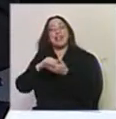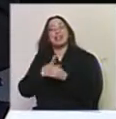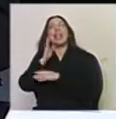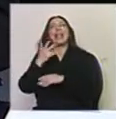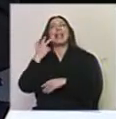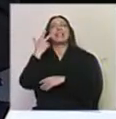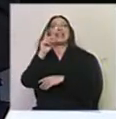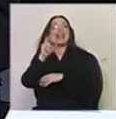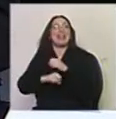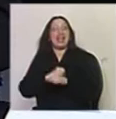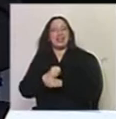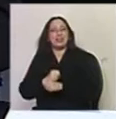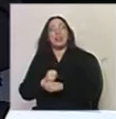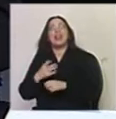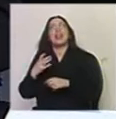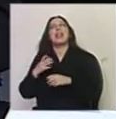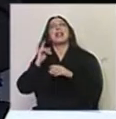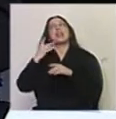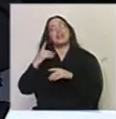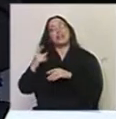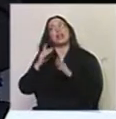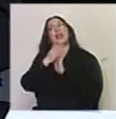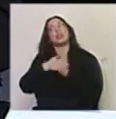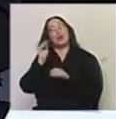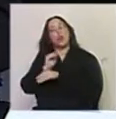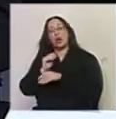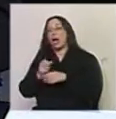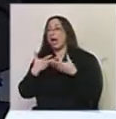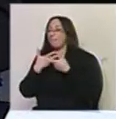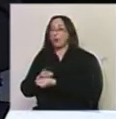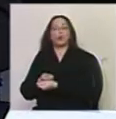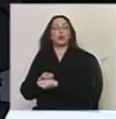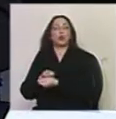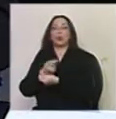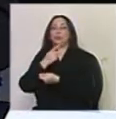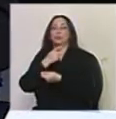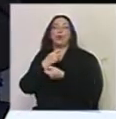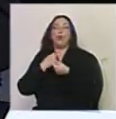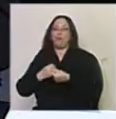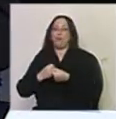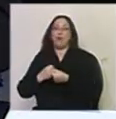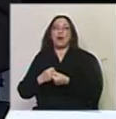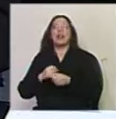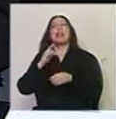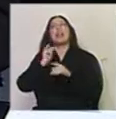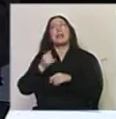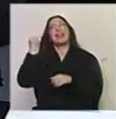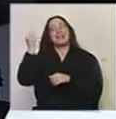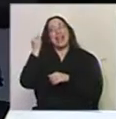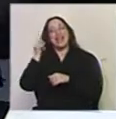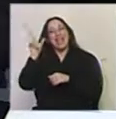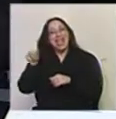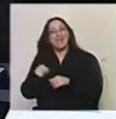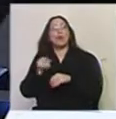décadas. Ahí la Dirección Nacional de Cultura nos está apoyando fuertísimamente y también el Instituto Italiano de Cultura todas